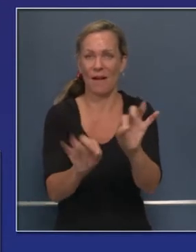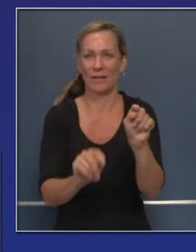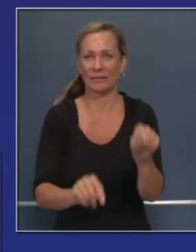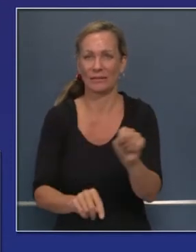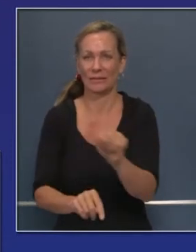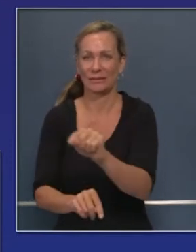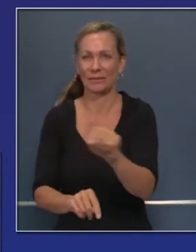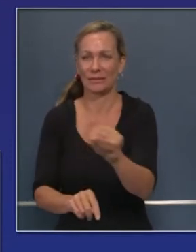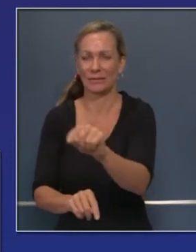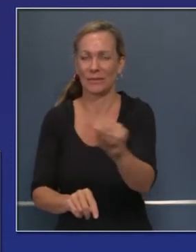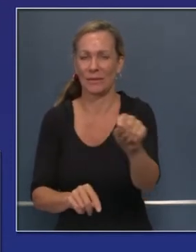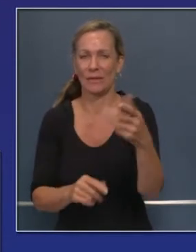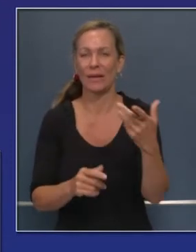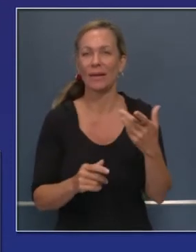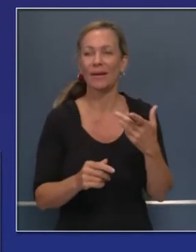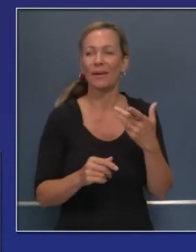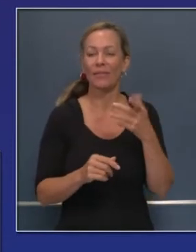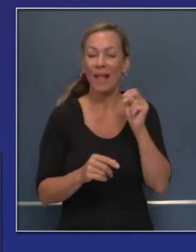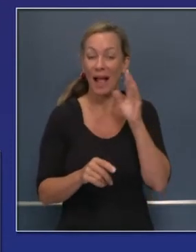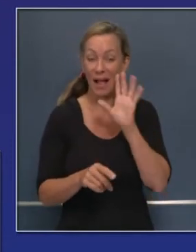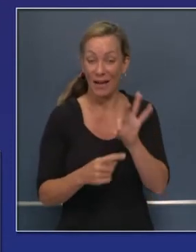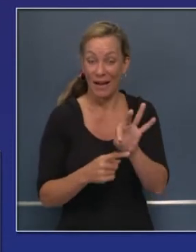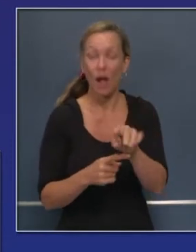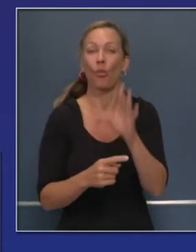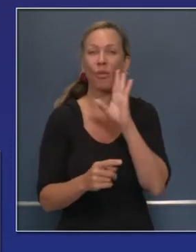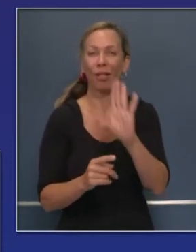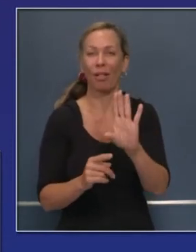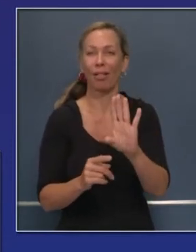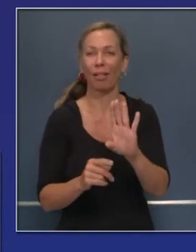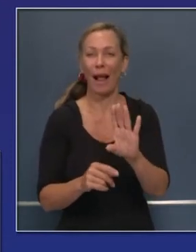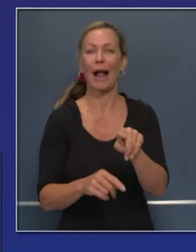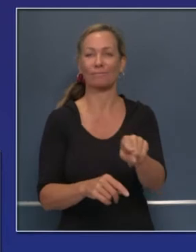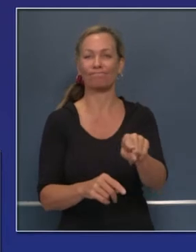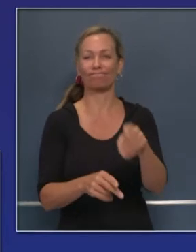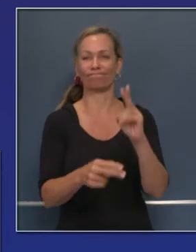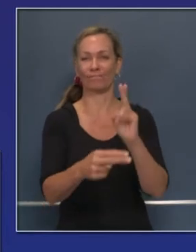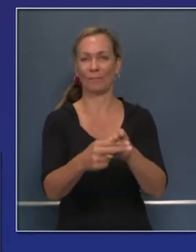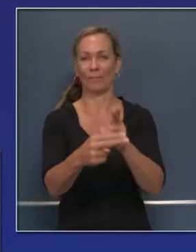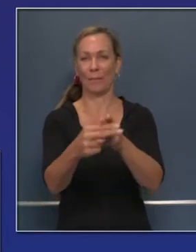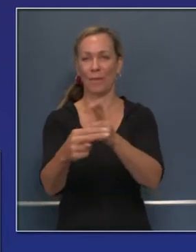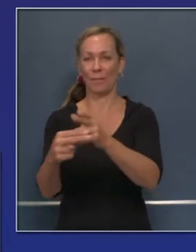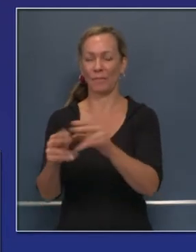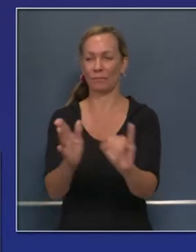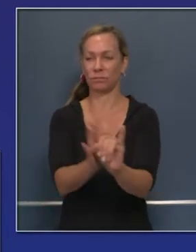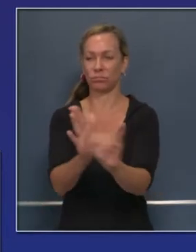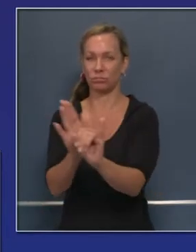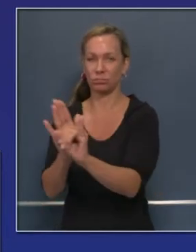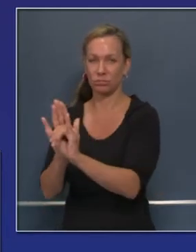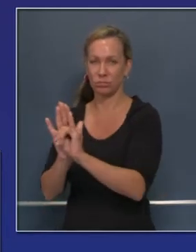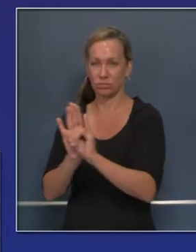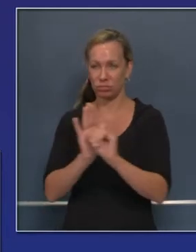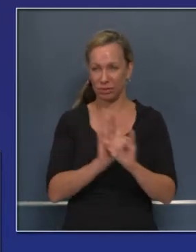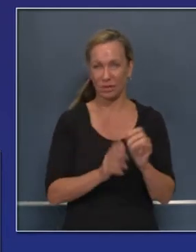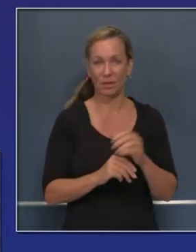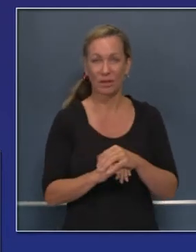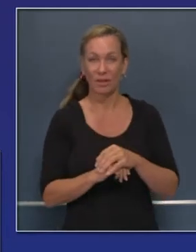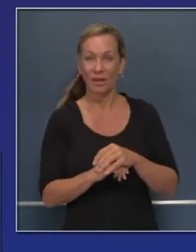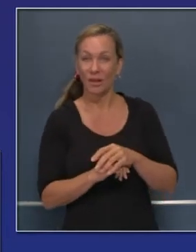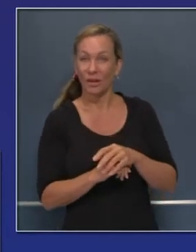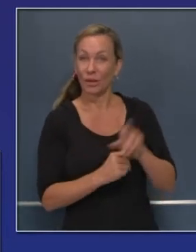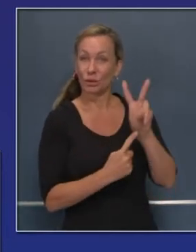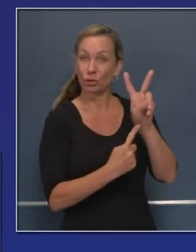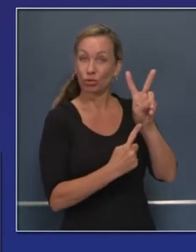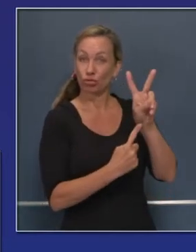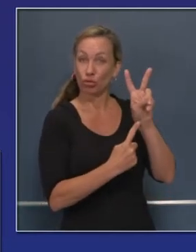y podremos identificar incendios adicionales a través del estado, pero por ahora 289 relámpagos y